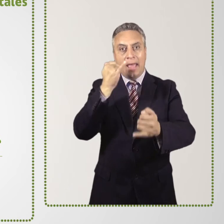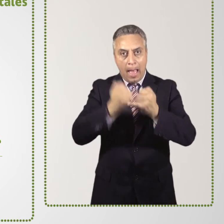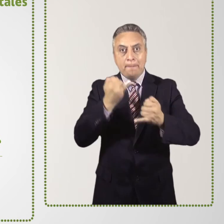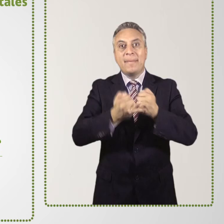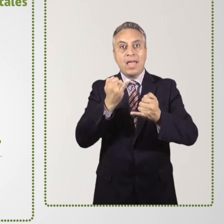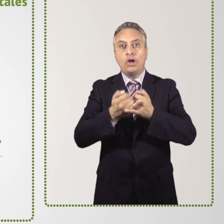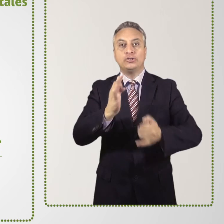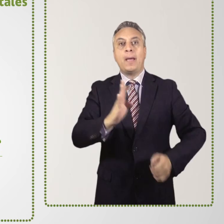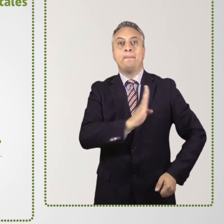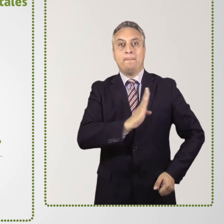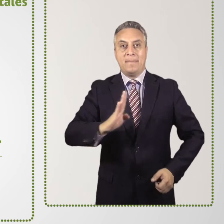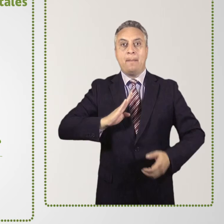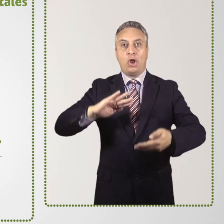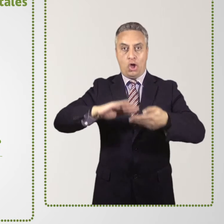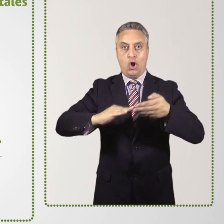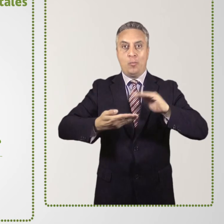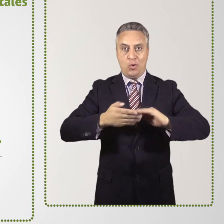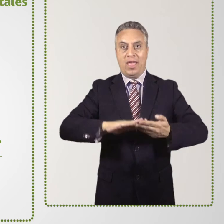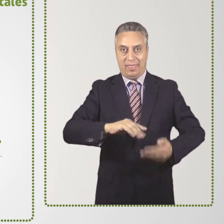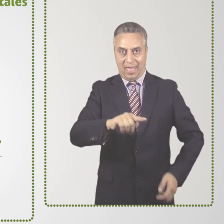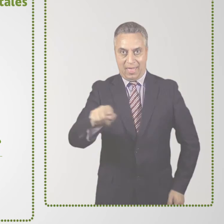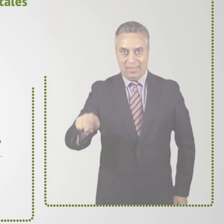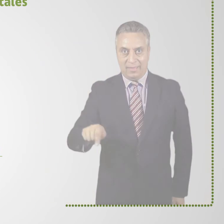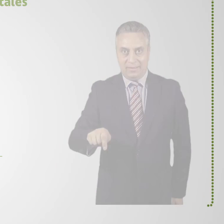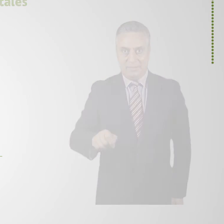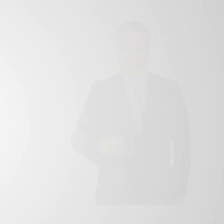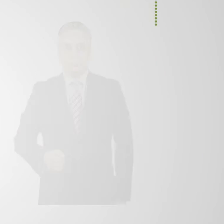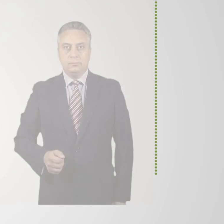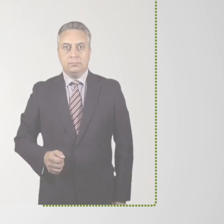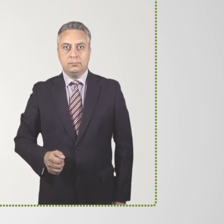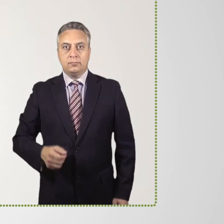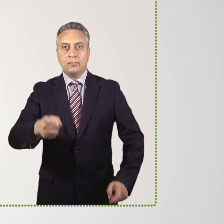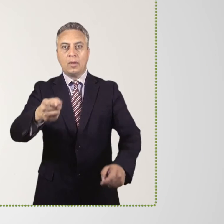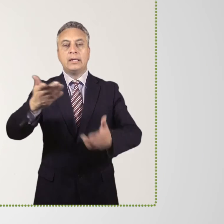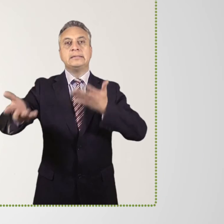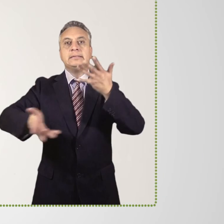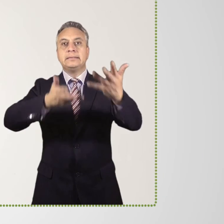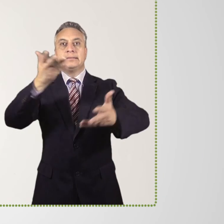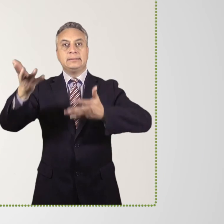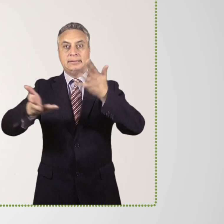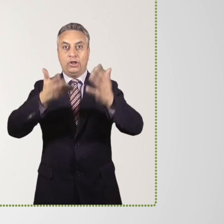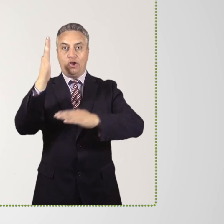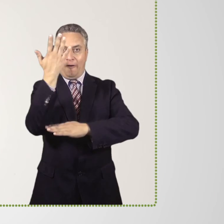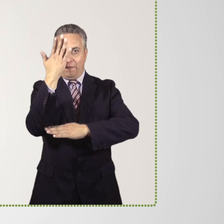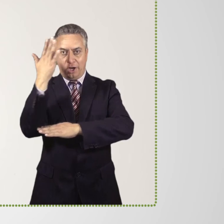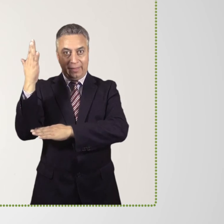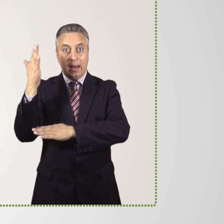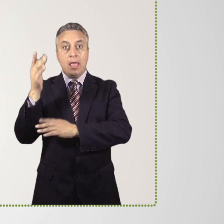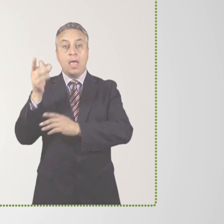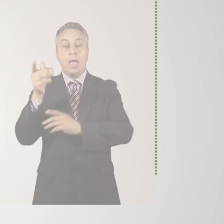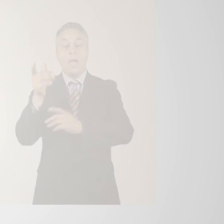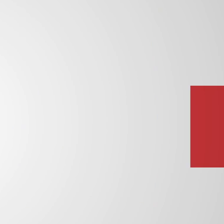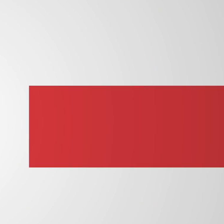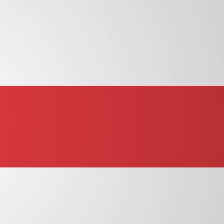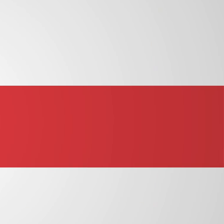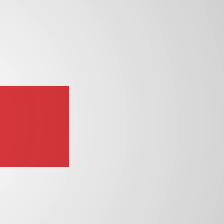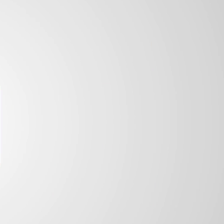familiares, amigos y miembros de tu comunidad. Incendios forestales.